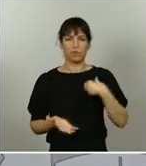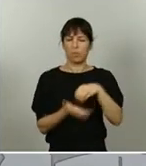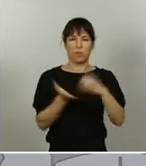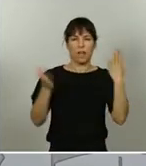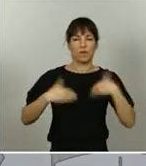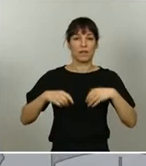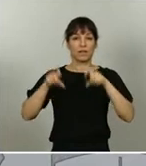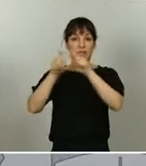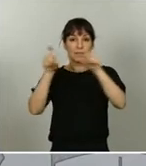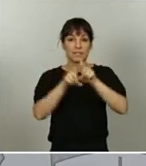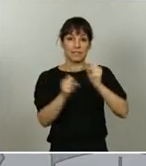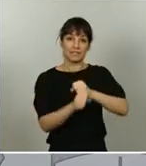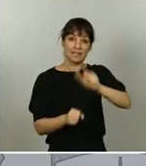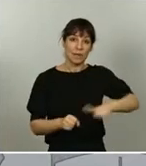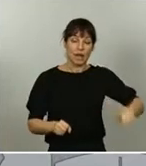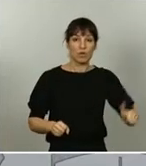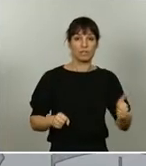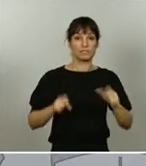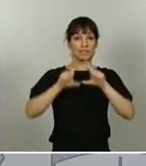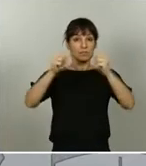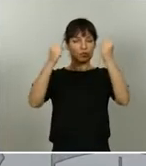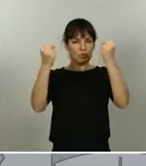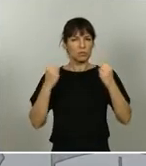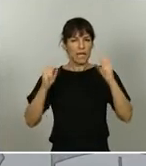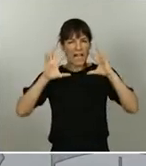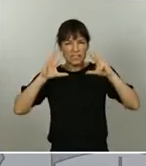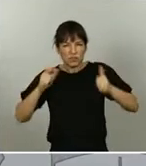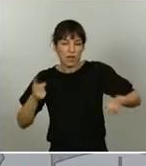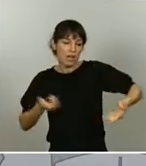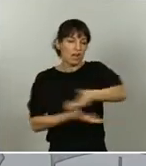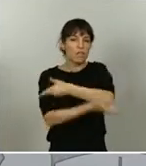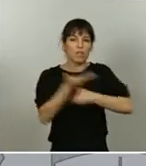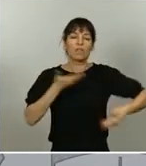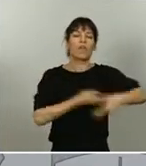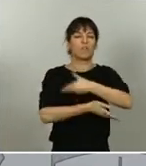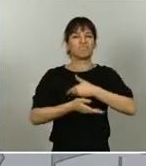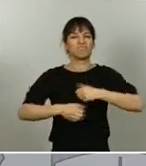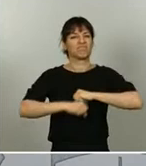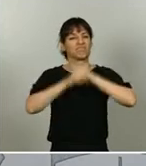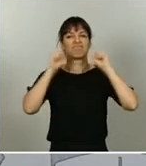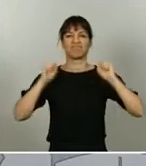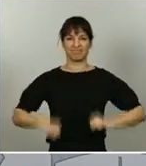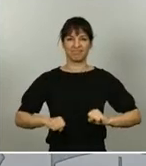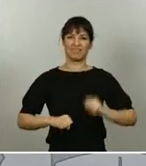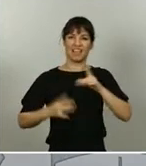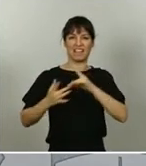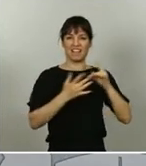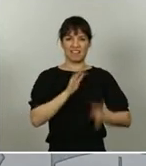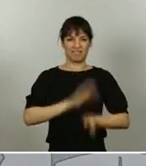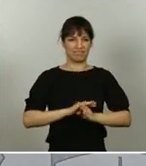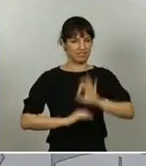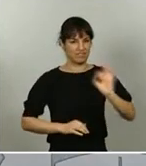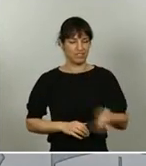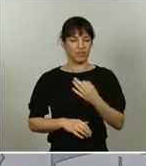y, lógicamente, también instituciones públicas al frente del Gobierno de España, consolidaremos ese liderazgo. Y para ello tenemos que contar